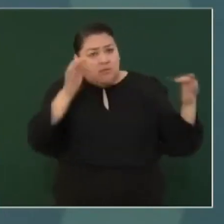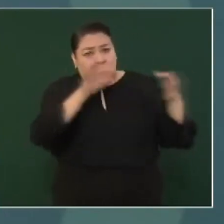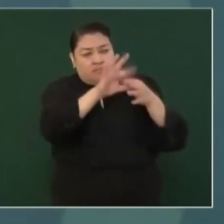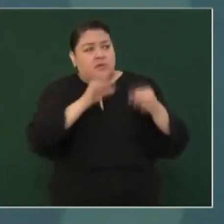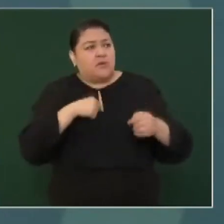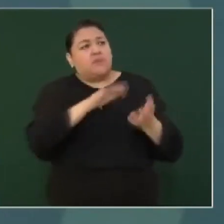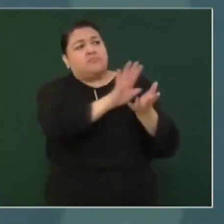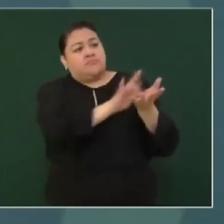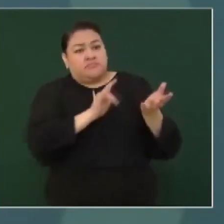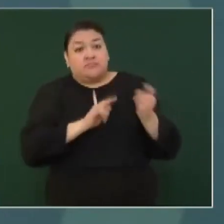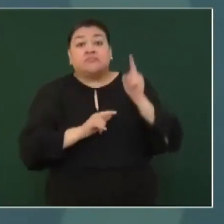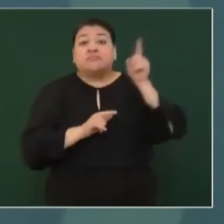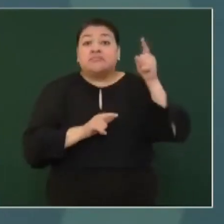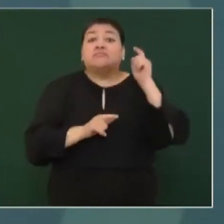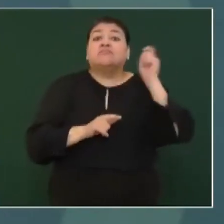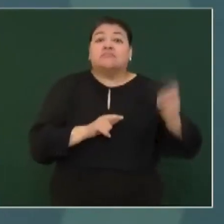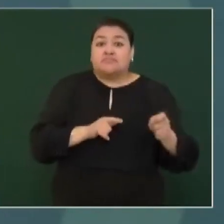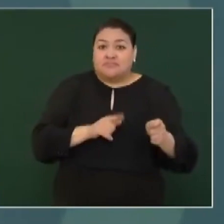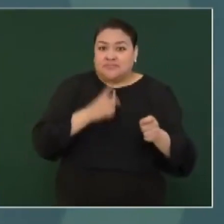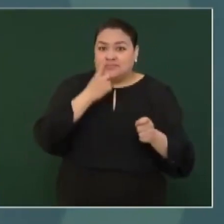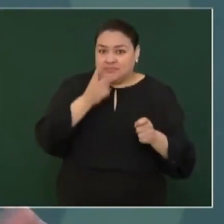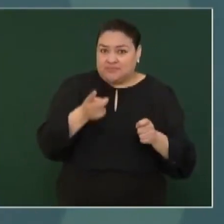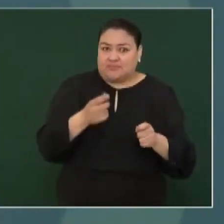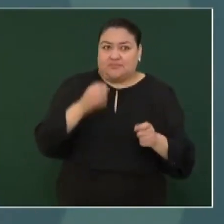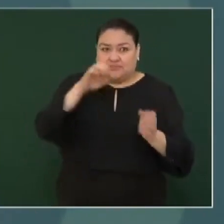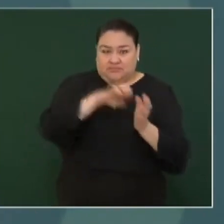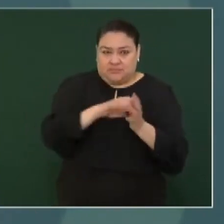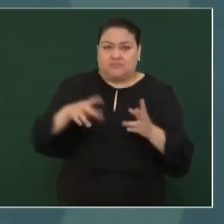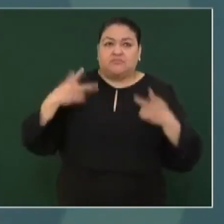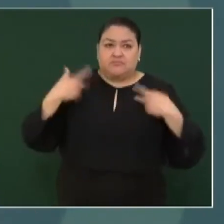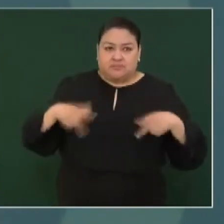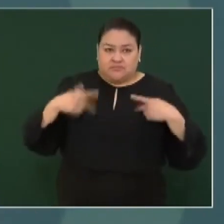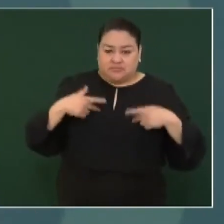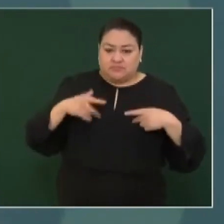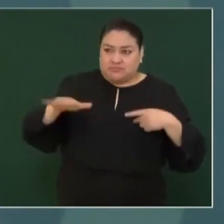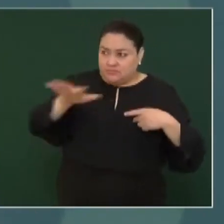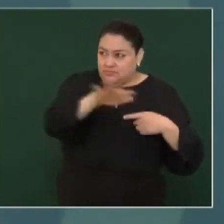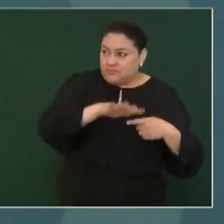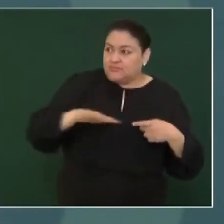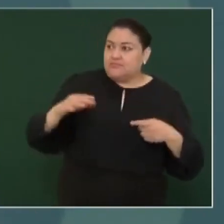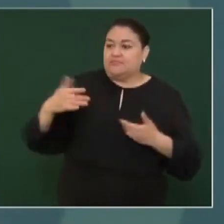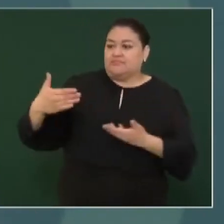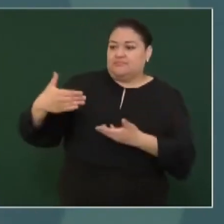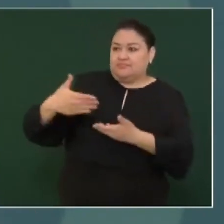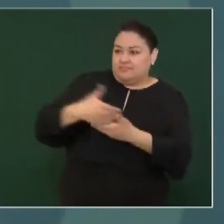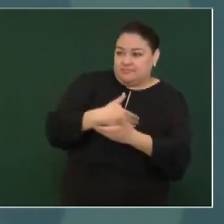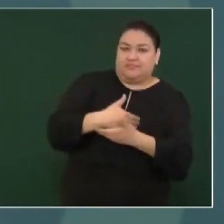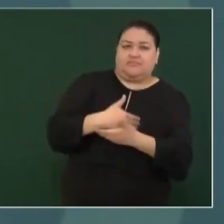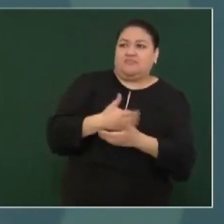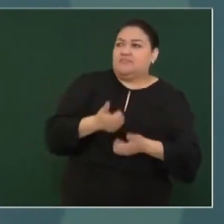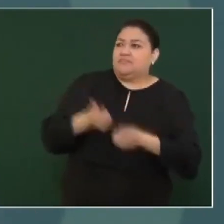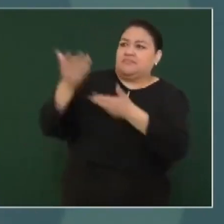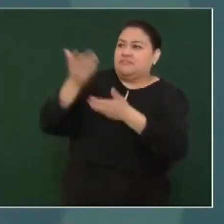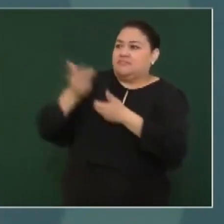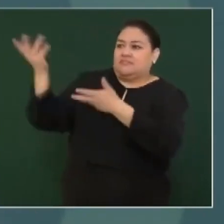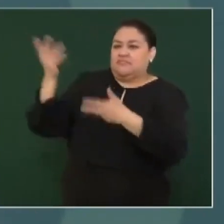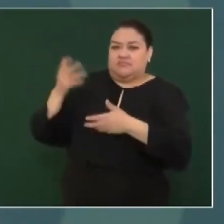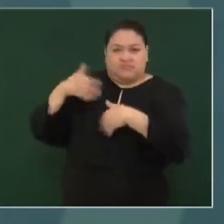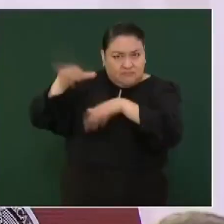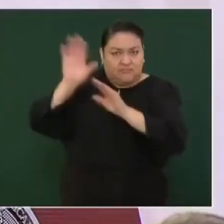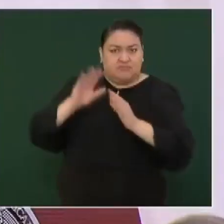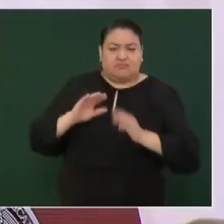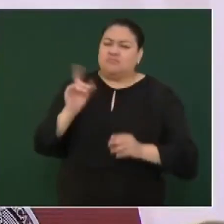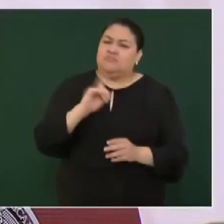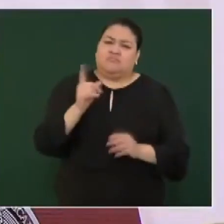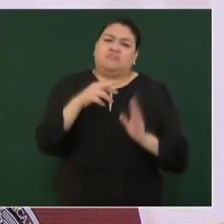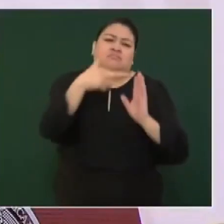van a dejar de repatriar a personas que ingresen de manera indocumentada, eso no es cierto, tienen